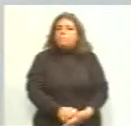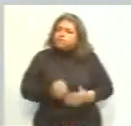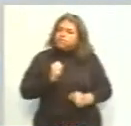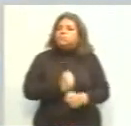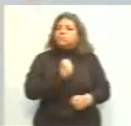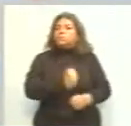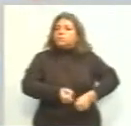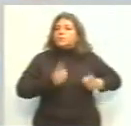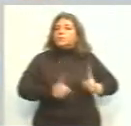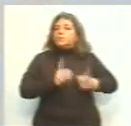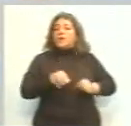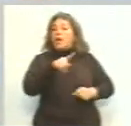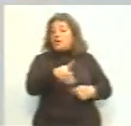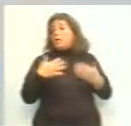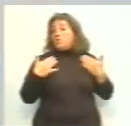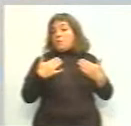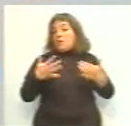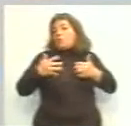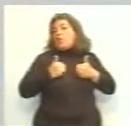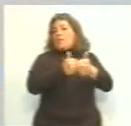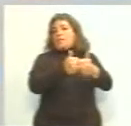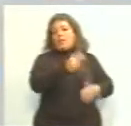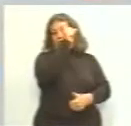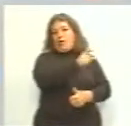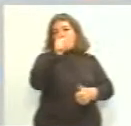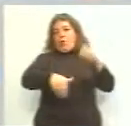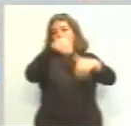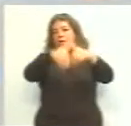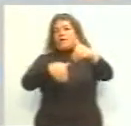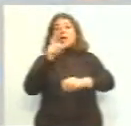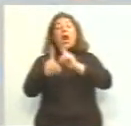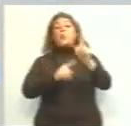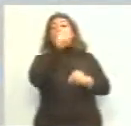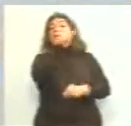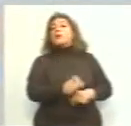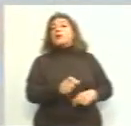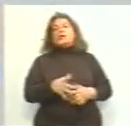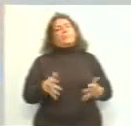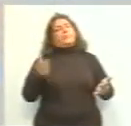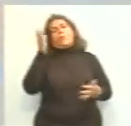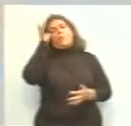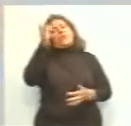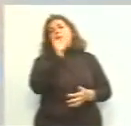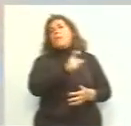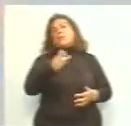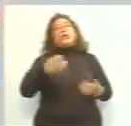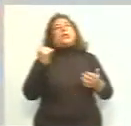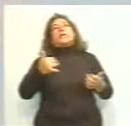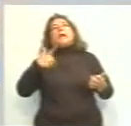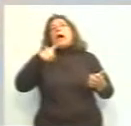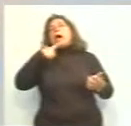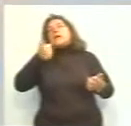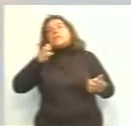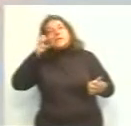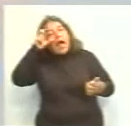seguramente va a tener el acompañamiento de la gente. ¿Hay algún nombre específico, intendente? Hay muchos, hay muchos. Sain, David,